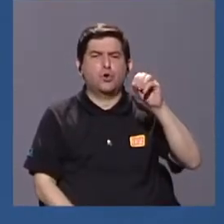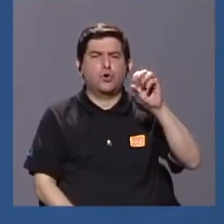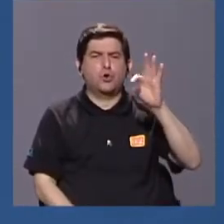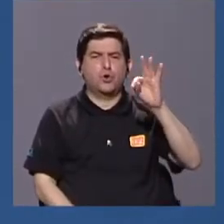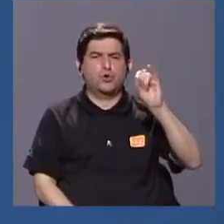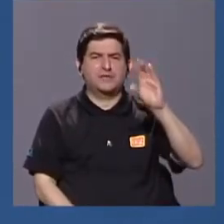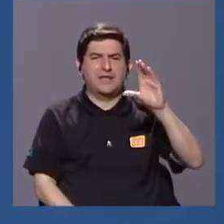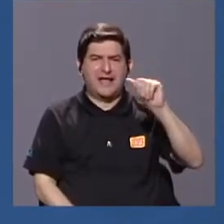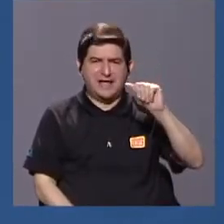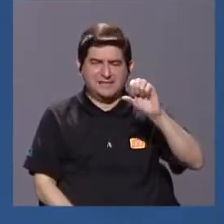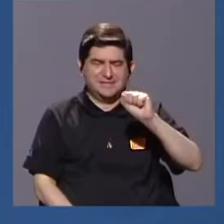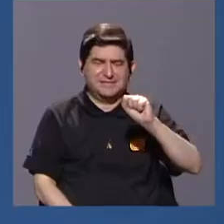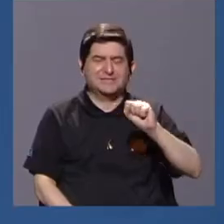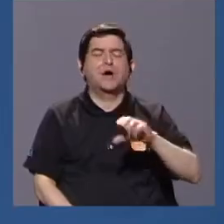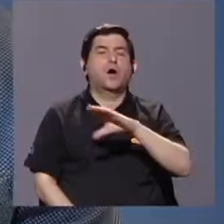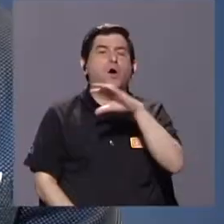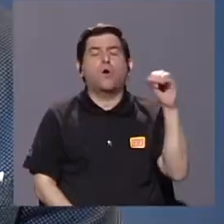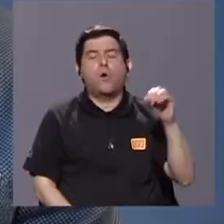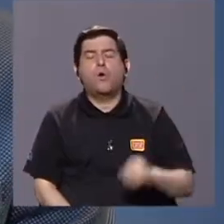antropozoonóticas.